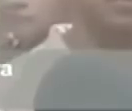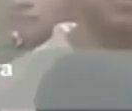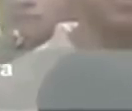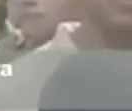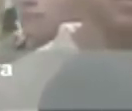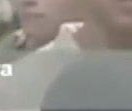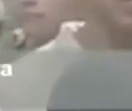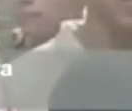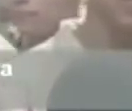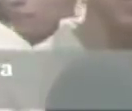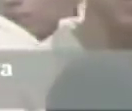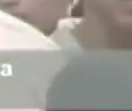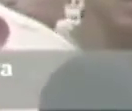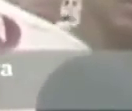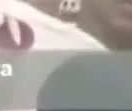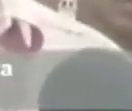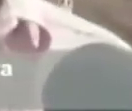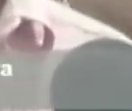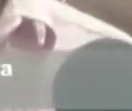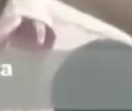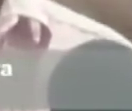con la señora Roxala